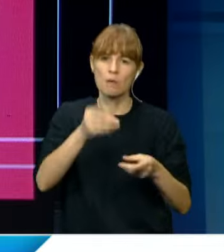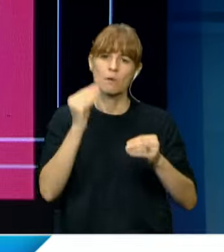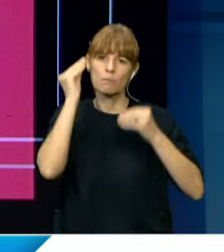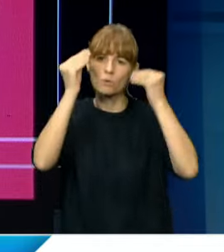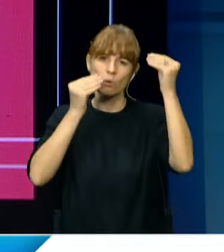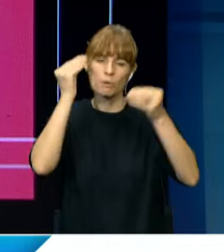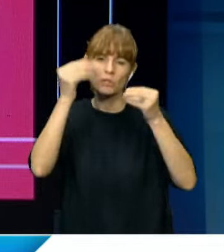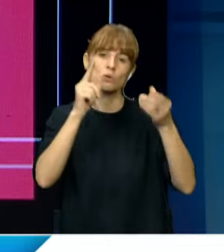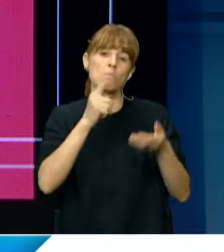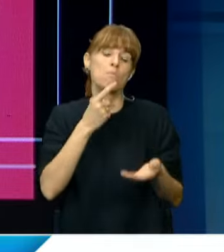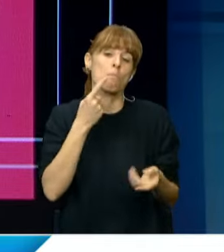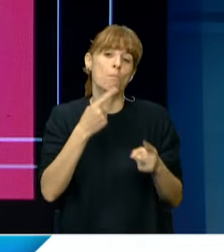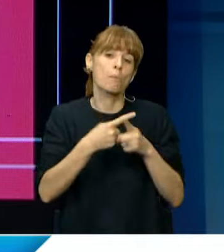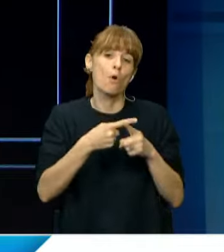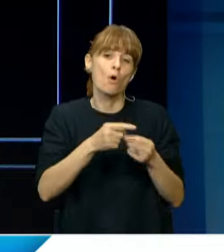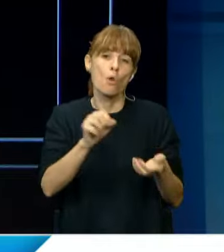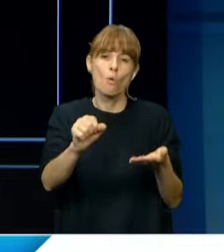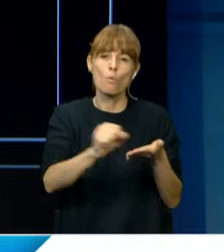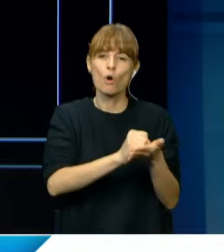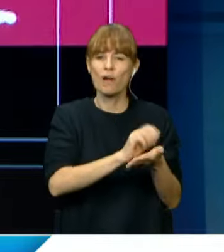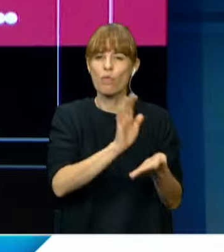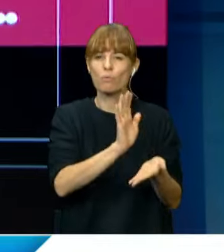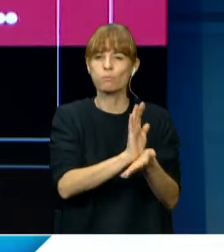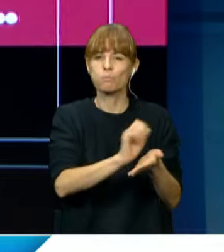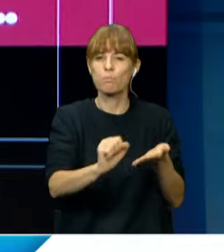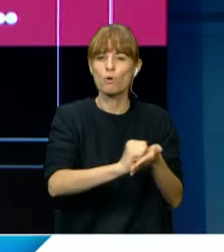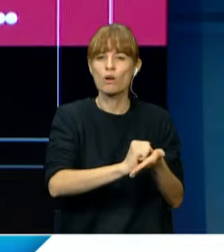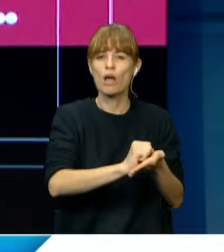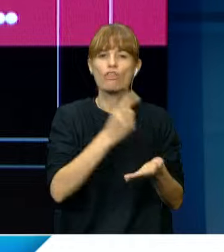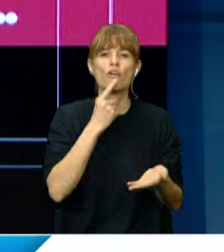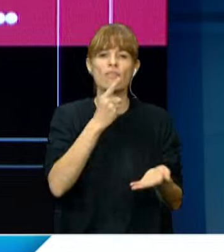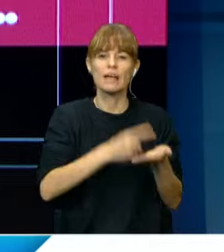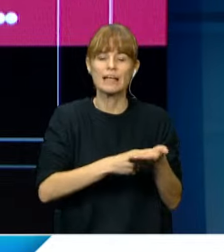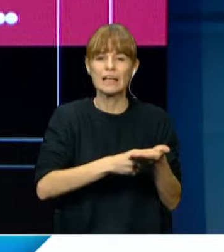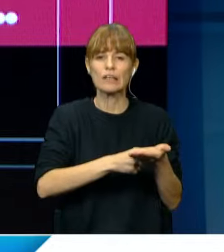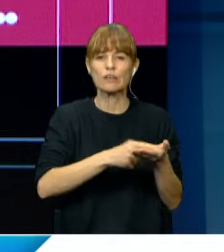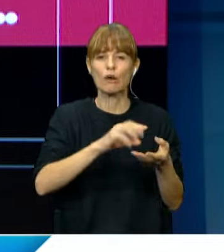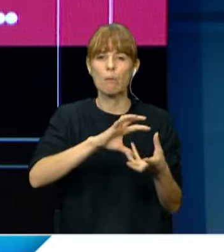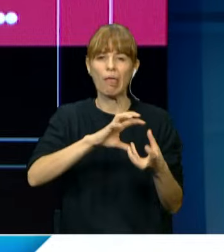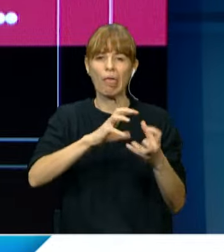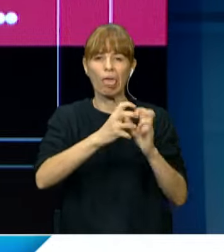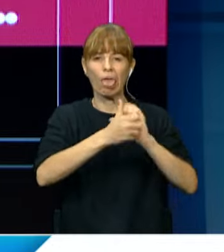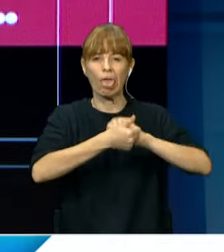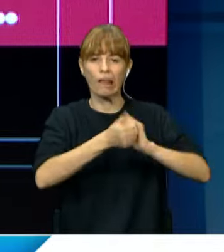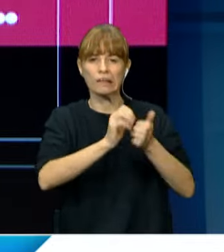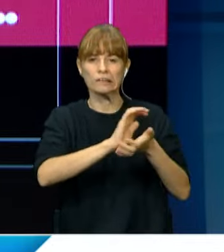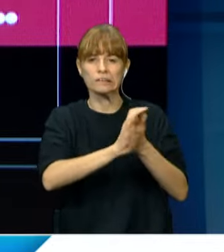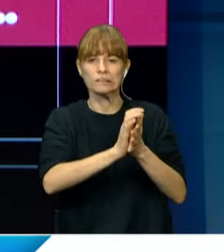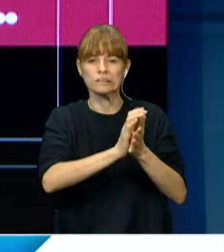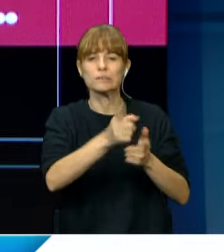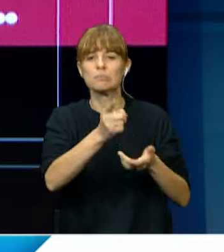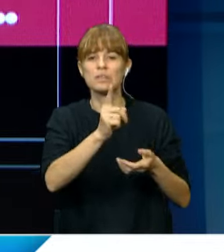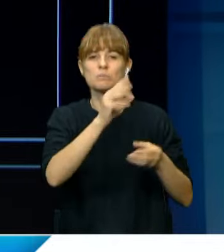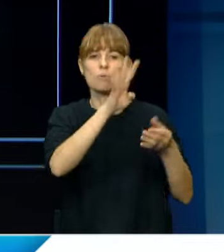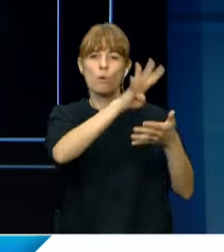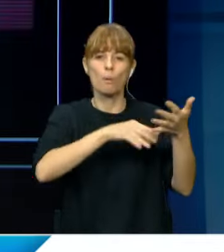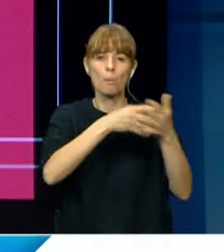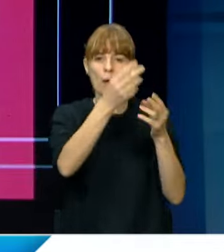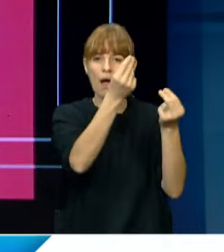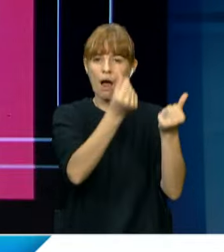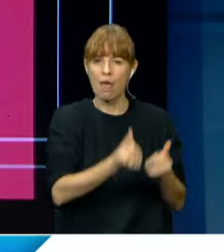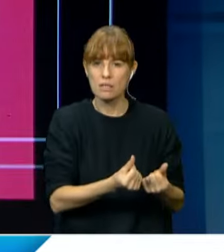borrador de un decreto que podría desregular el sistema de determinación de los valores arancelarios.